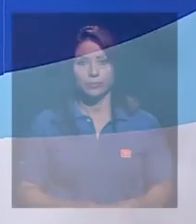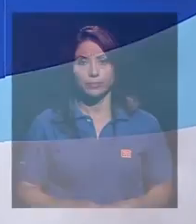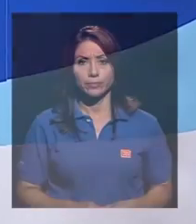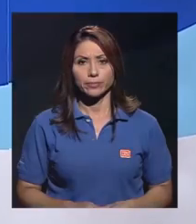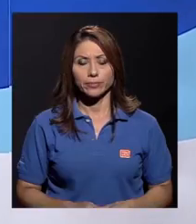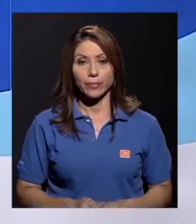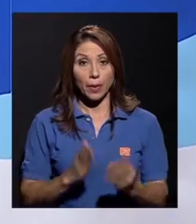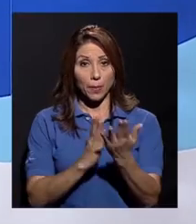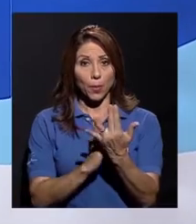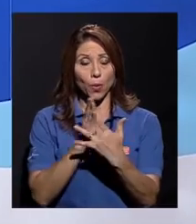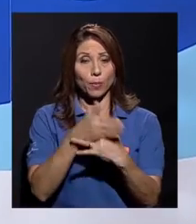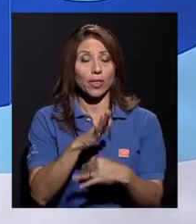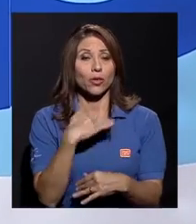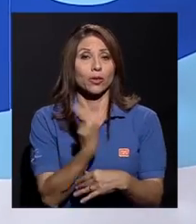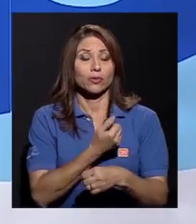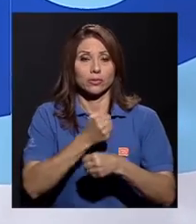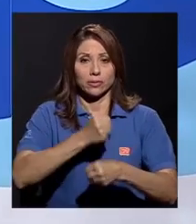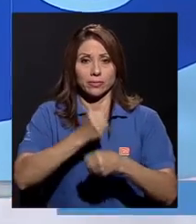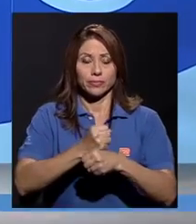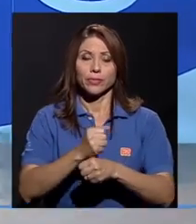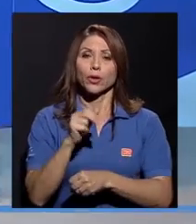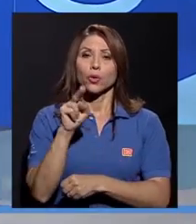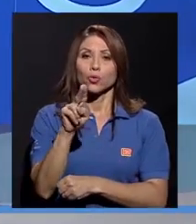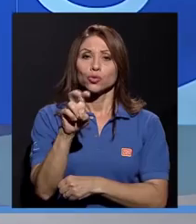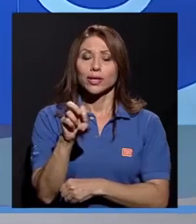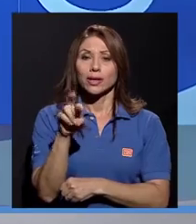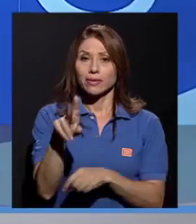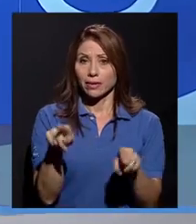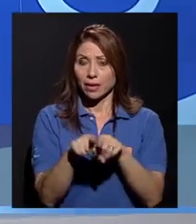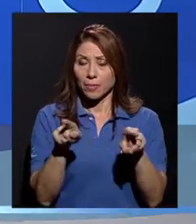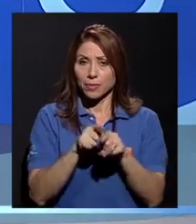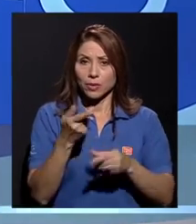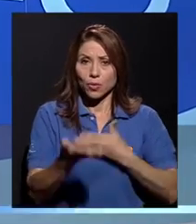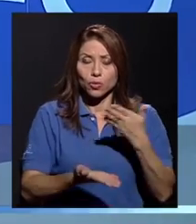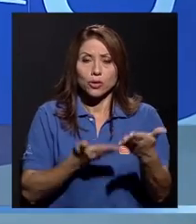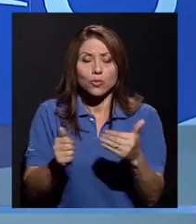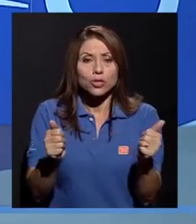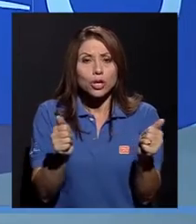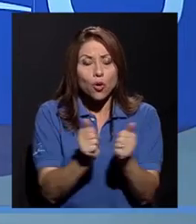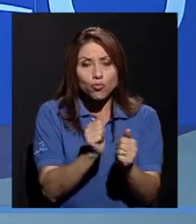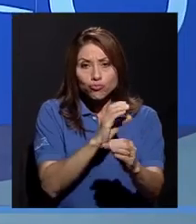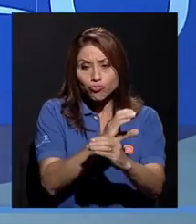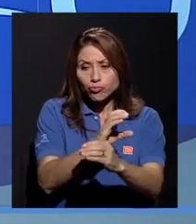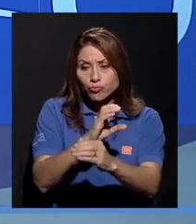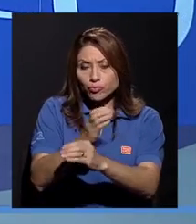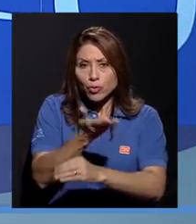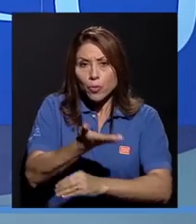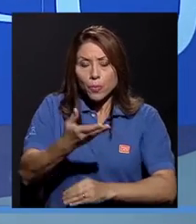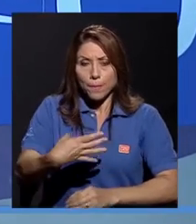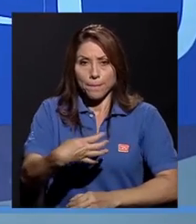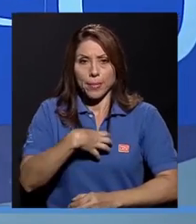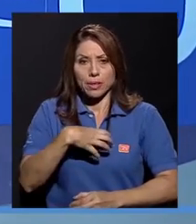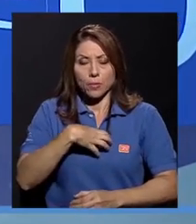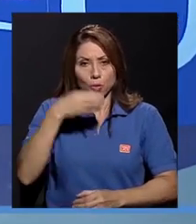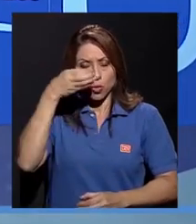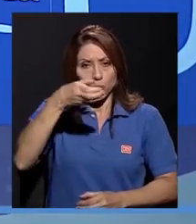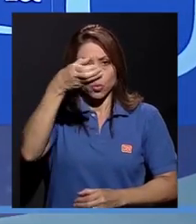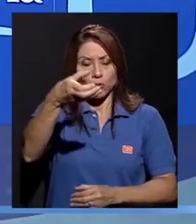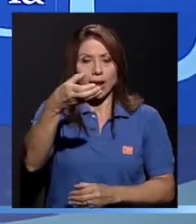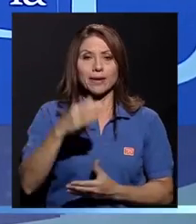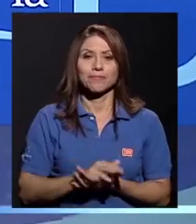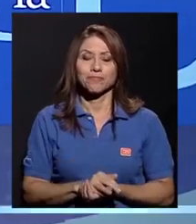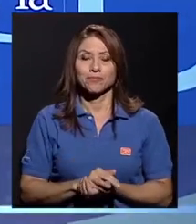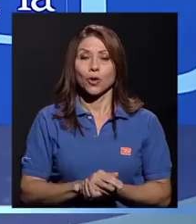Por medio de nuestro quehacer, la UCR contribuye también con la preservación del patrimonio cultural. Clara